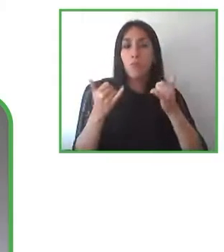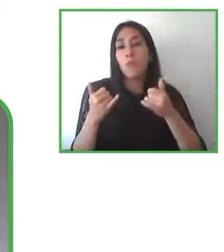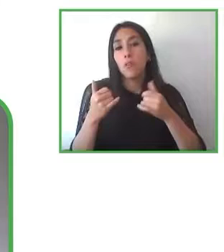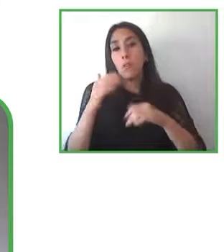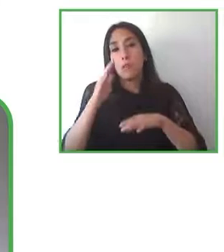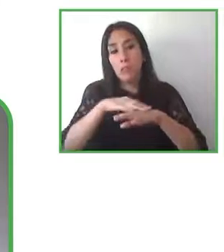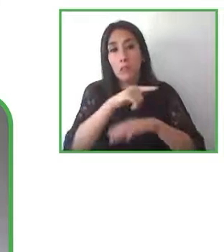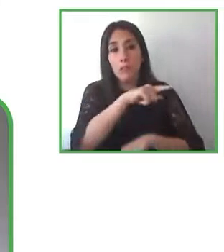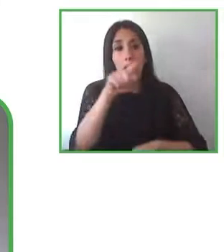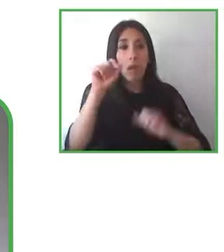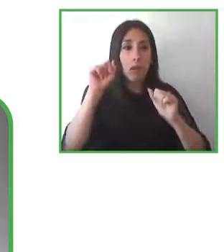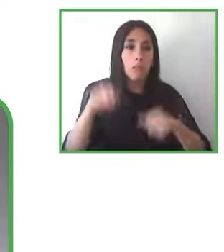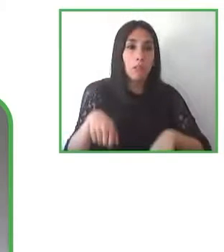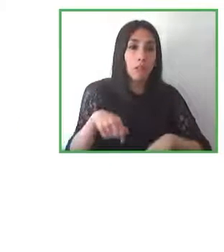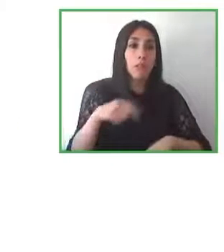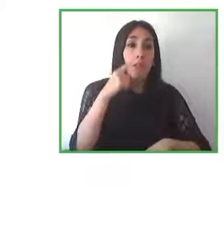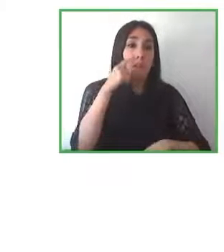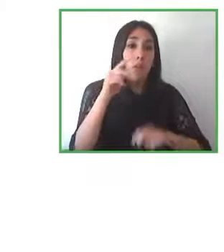estas dudas